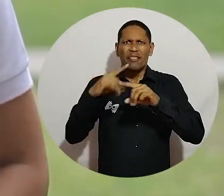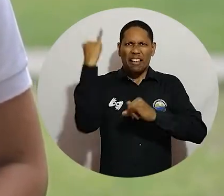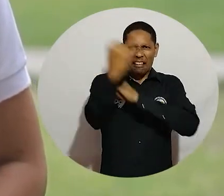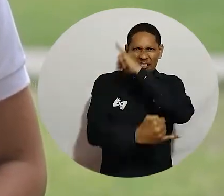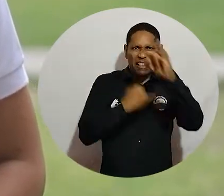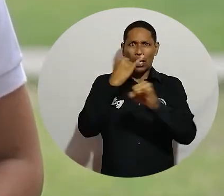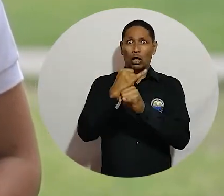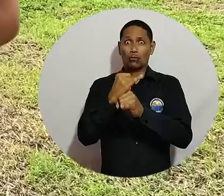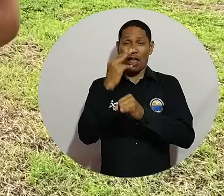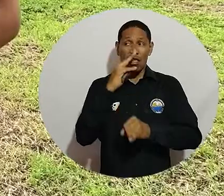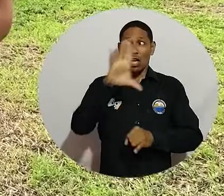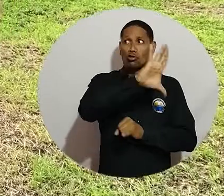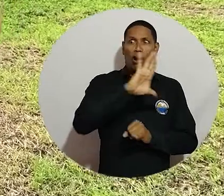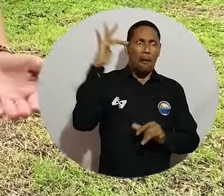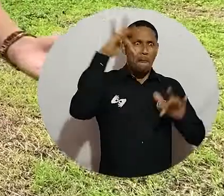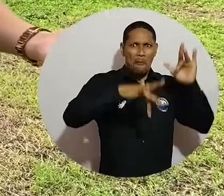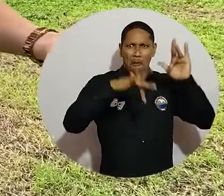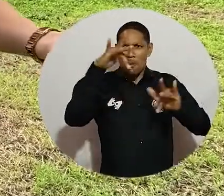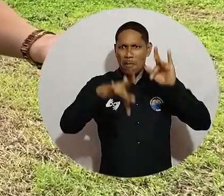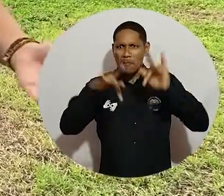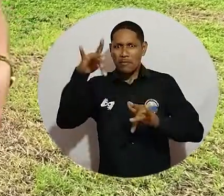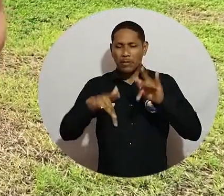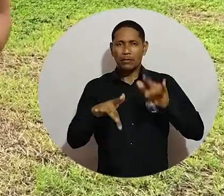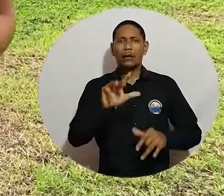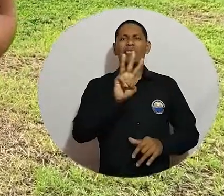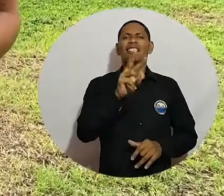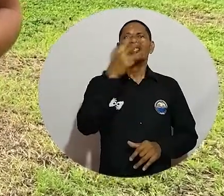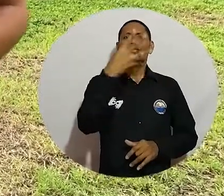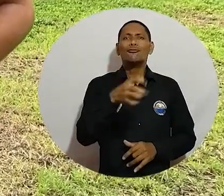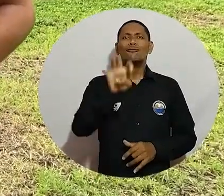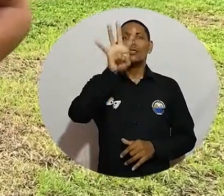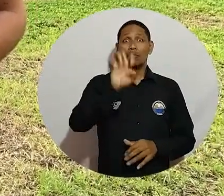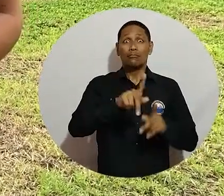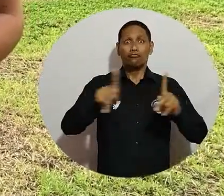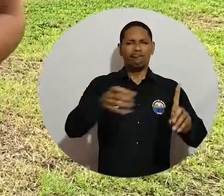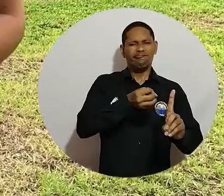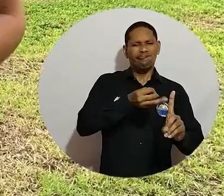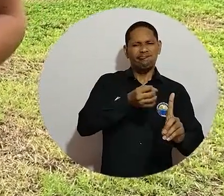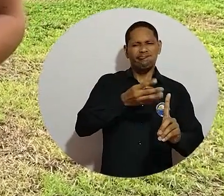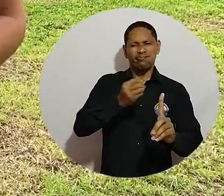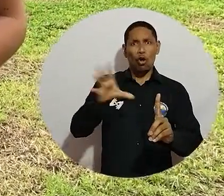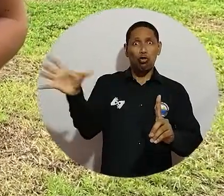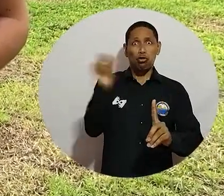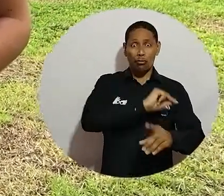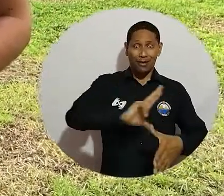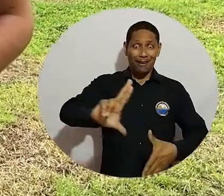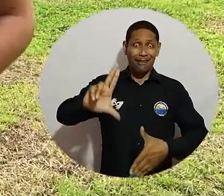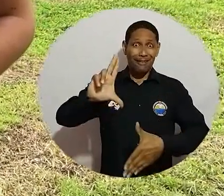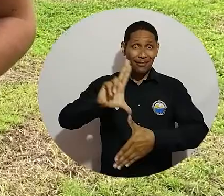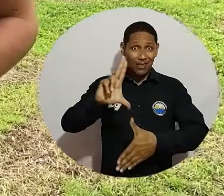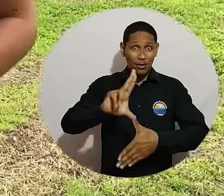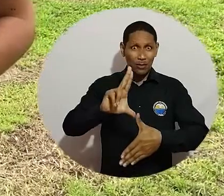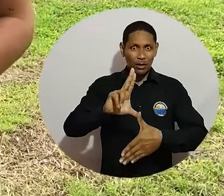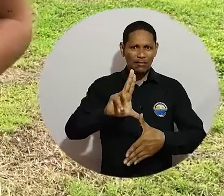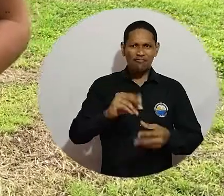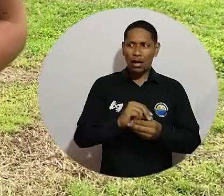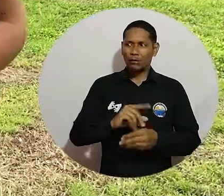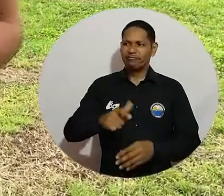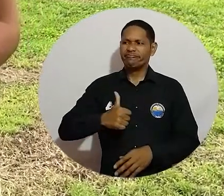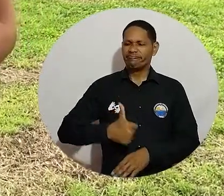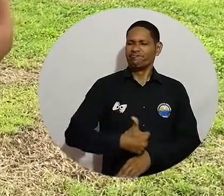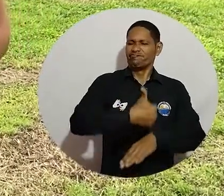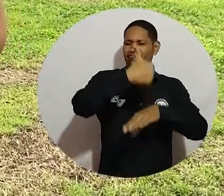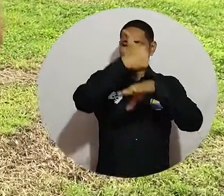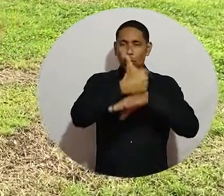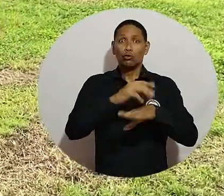nacionales e internacionales. Este encuentro, que reunió a 319 ponentes de Latinoamérica, es liderado por el Doctorado